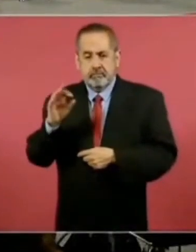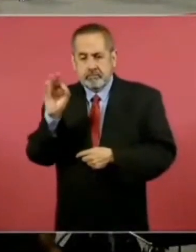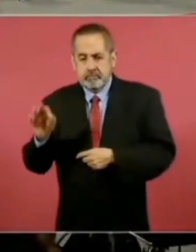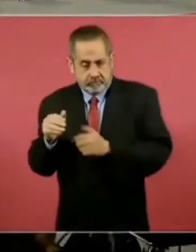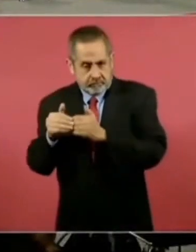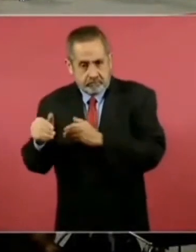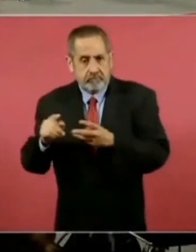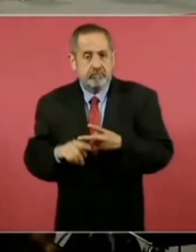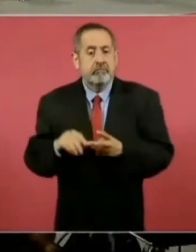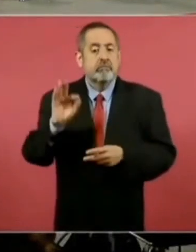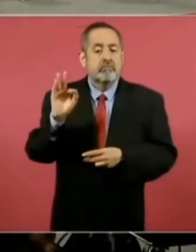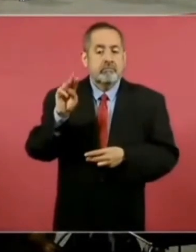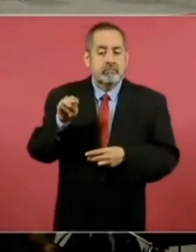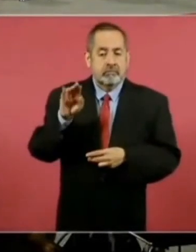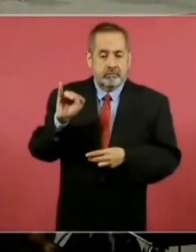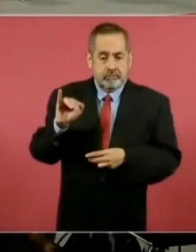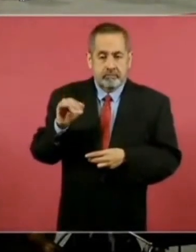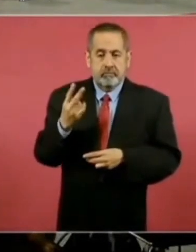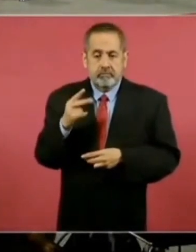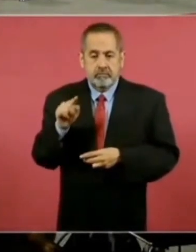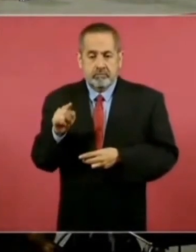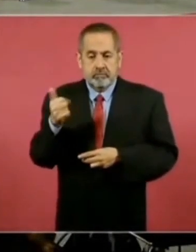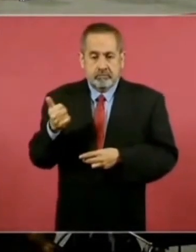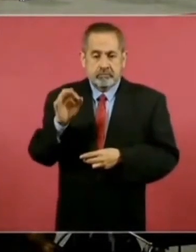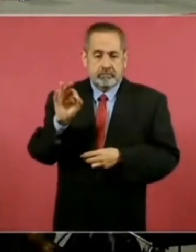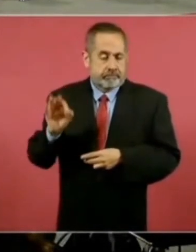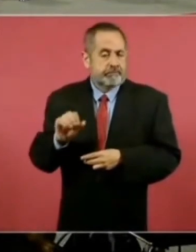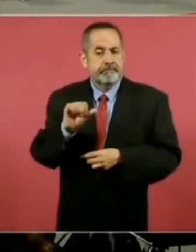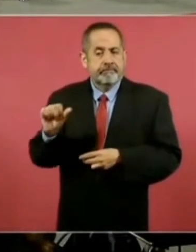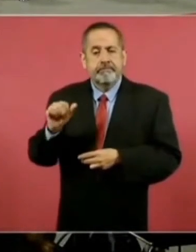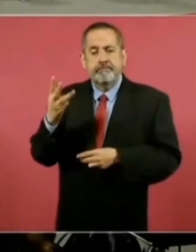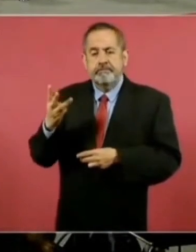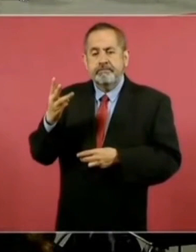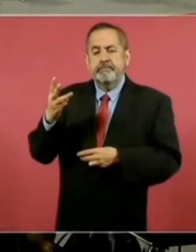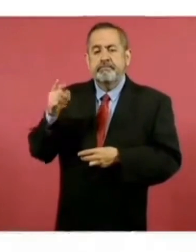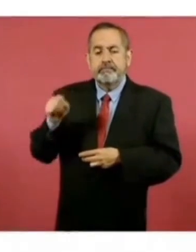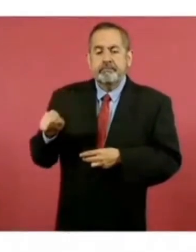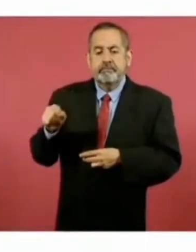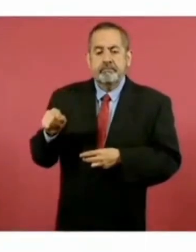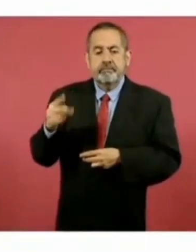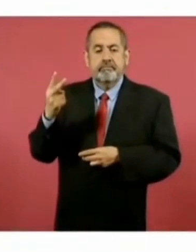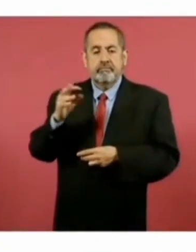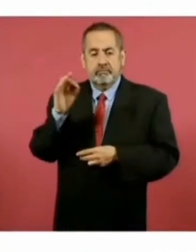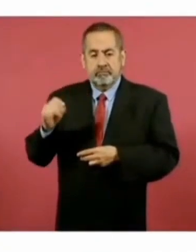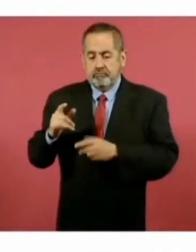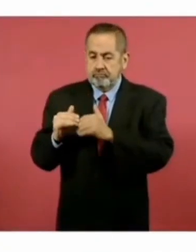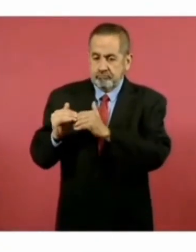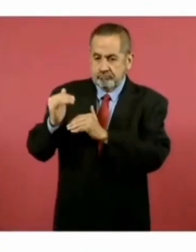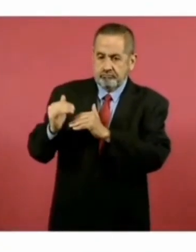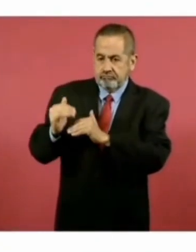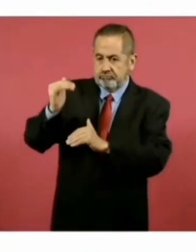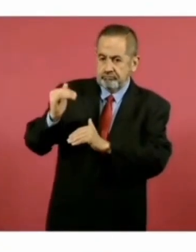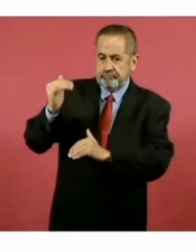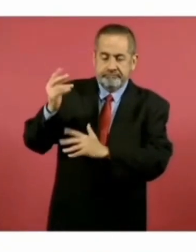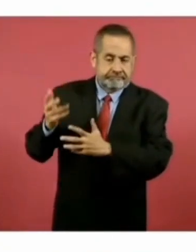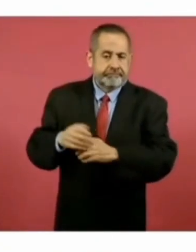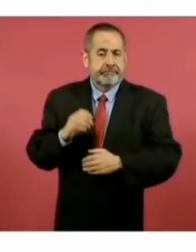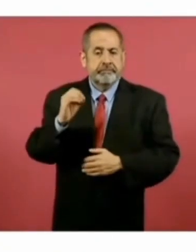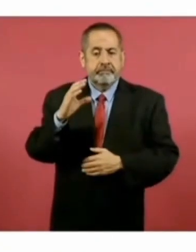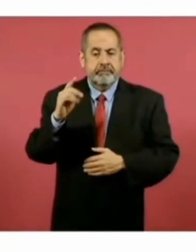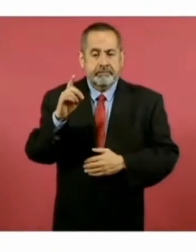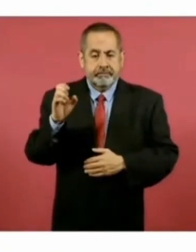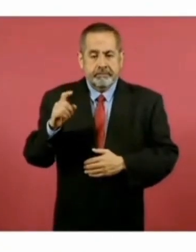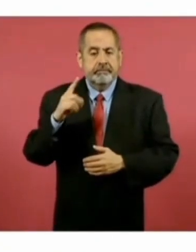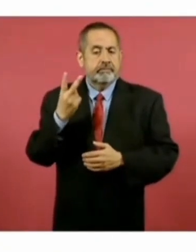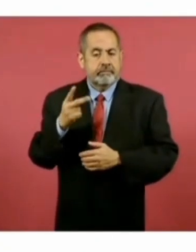El Fondo Monetario Internacional de 2.6% a 3.2%. La OCDE de